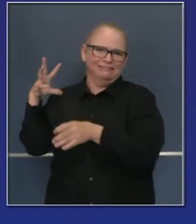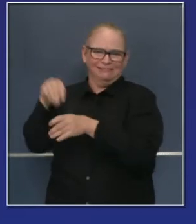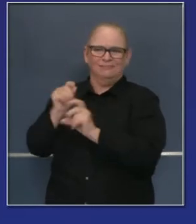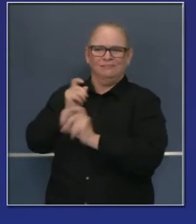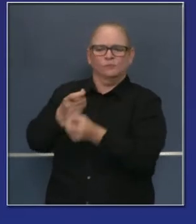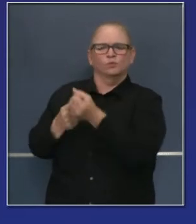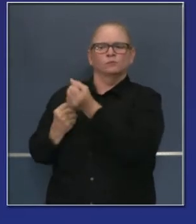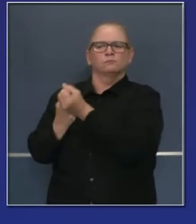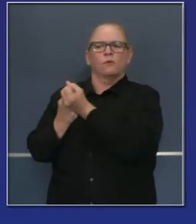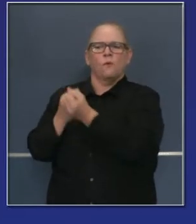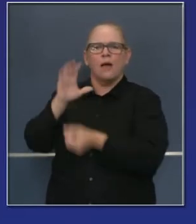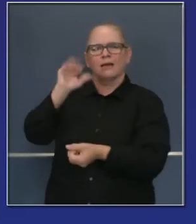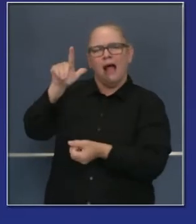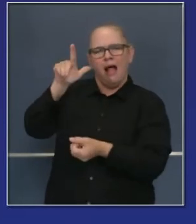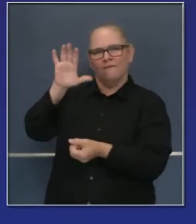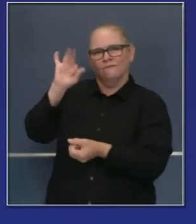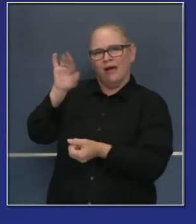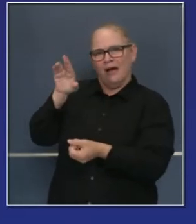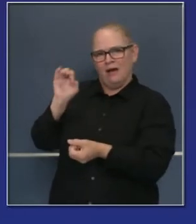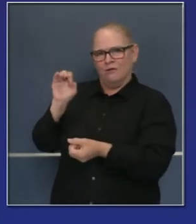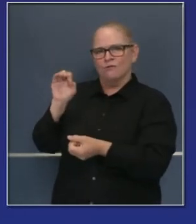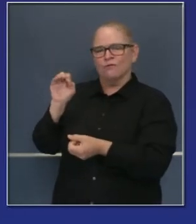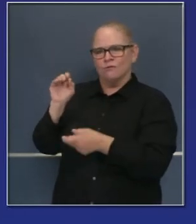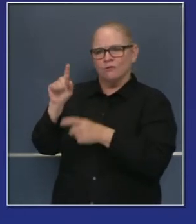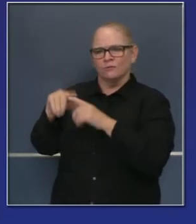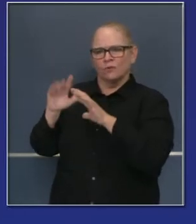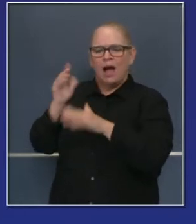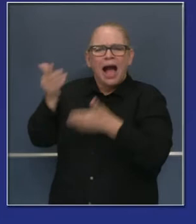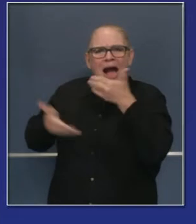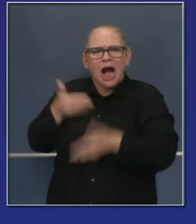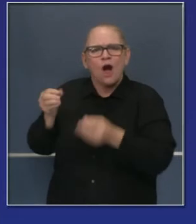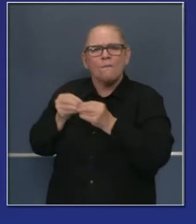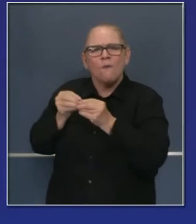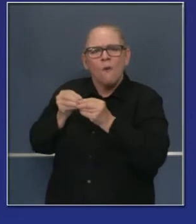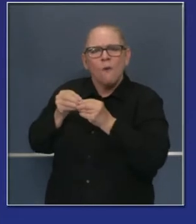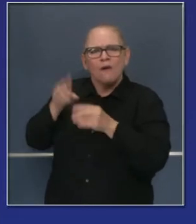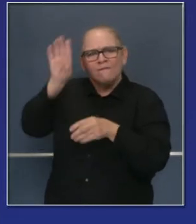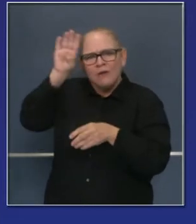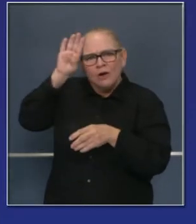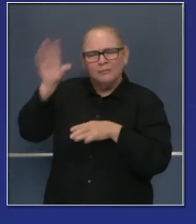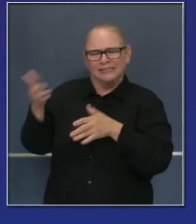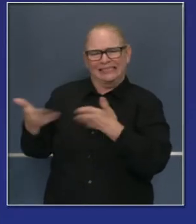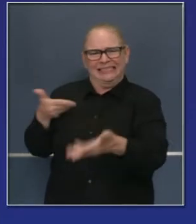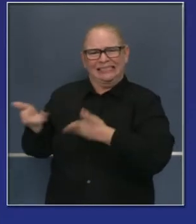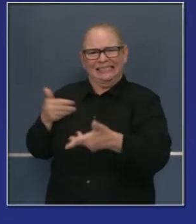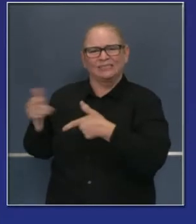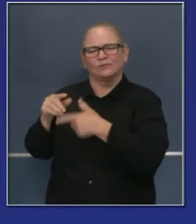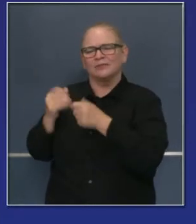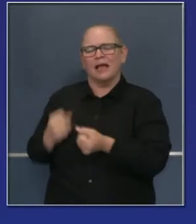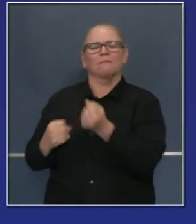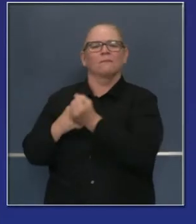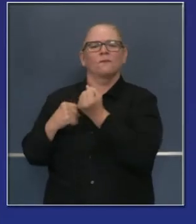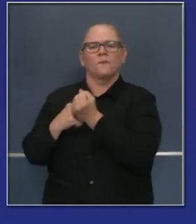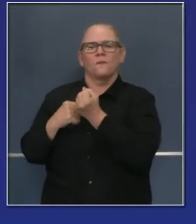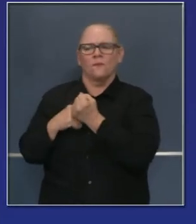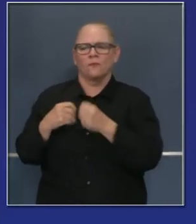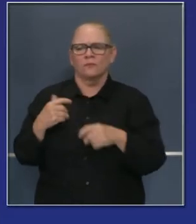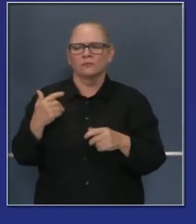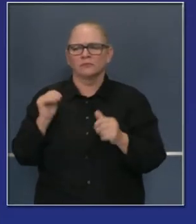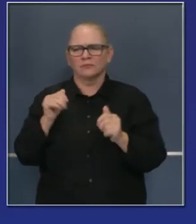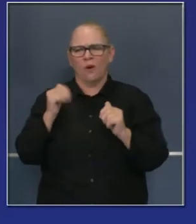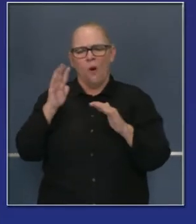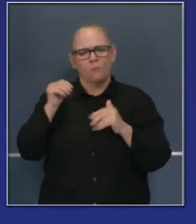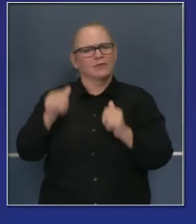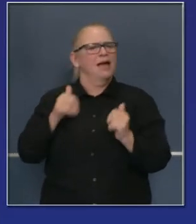atraer a bomberos a tiempo completo. Adicionalmente a eso, reconociendo que estamos